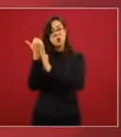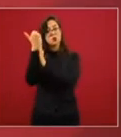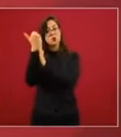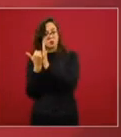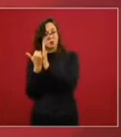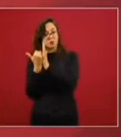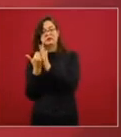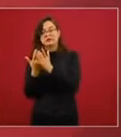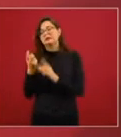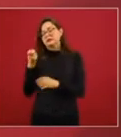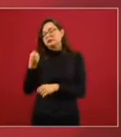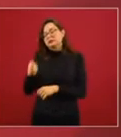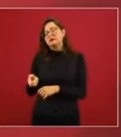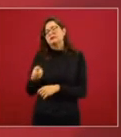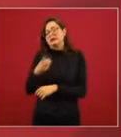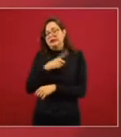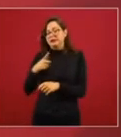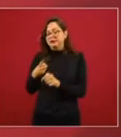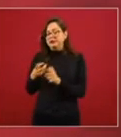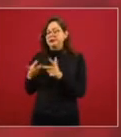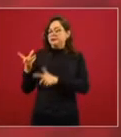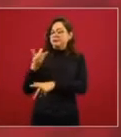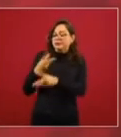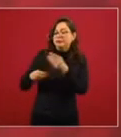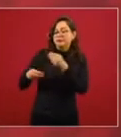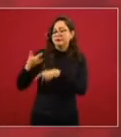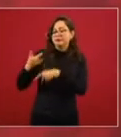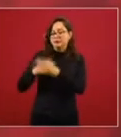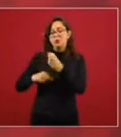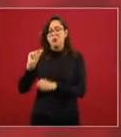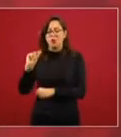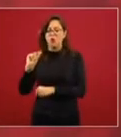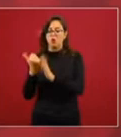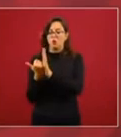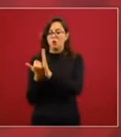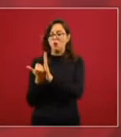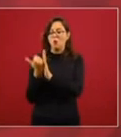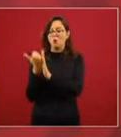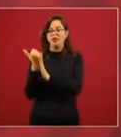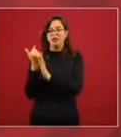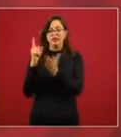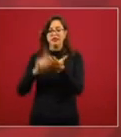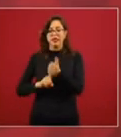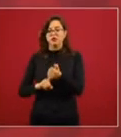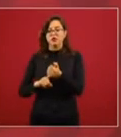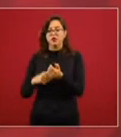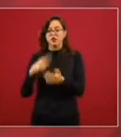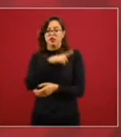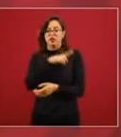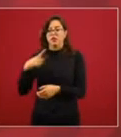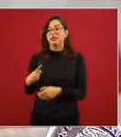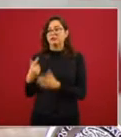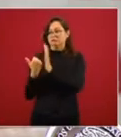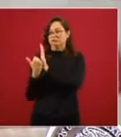mucha pero de todas maneras eso nos incrementa con relación al producto de la deuda pero no